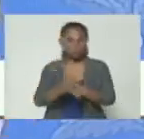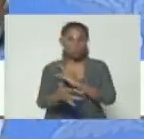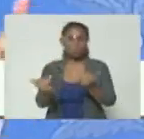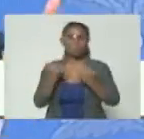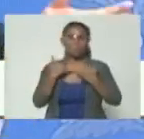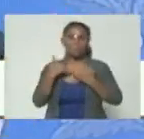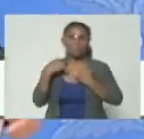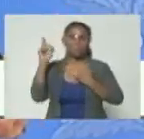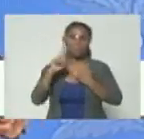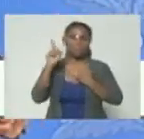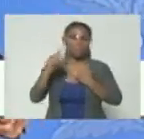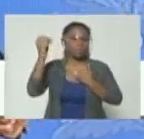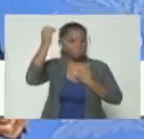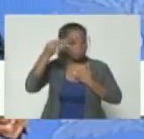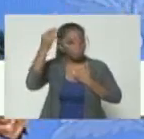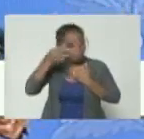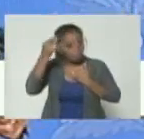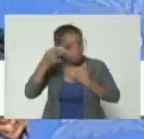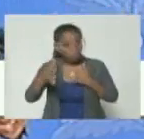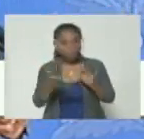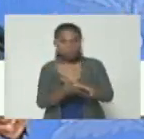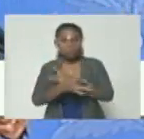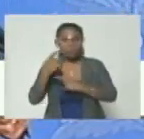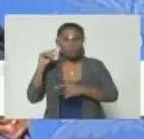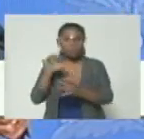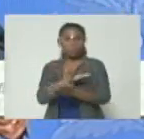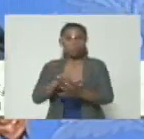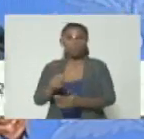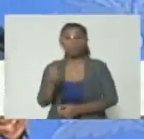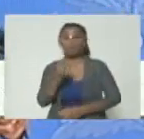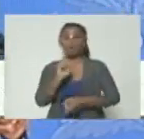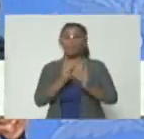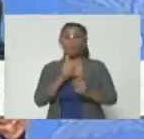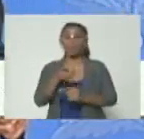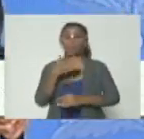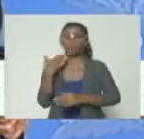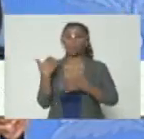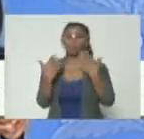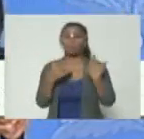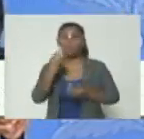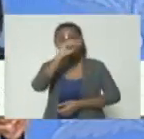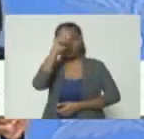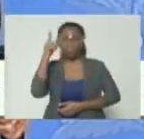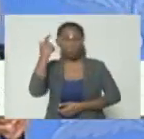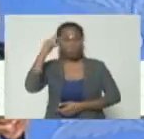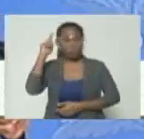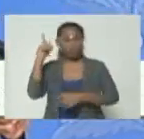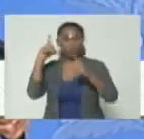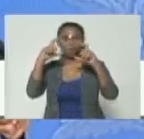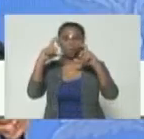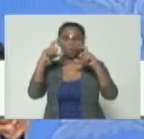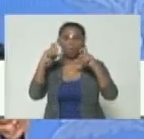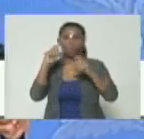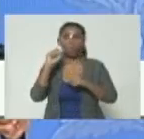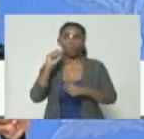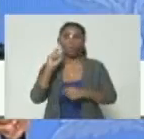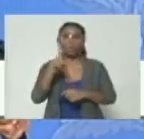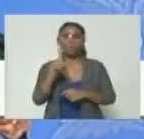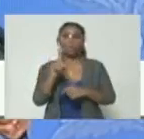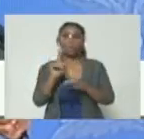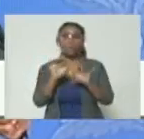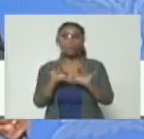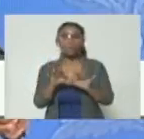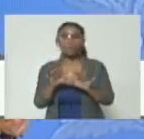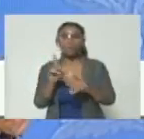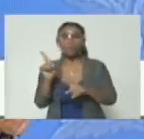más aún si tienen tantos elementos narcisistas como sabemos tiene Leopoldo López recordar la foto que se tomó se convirtió en un